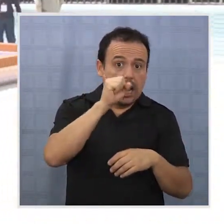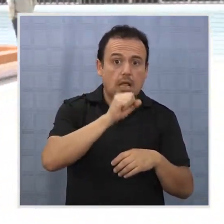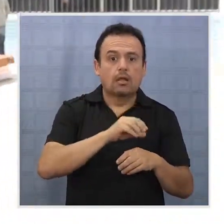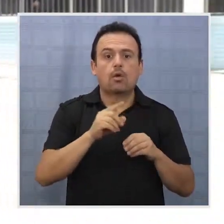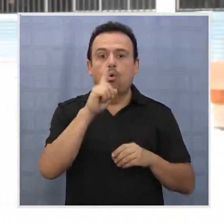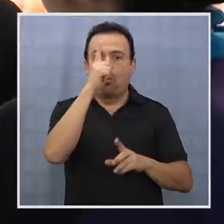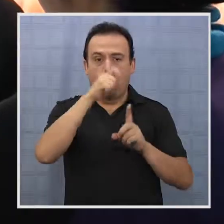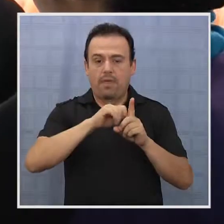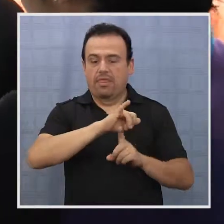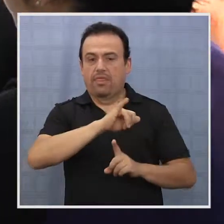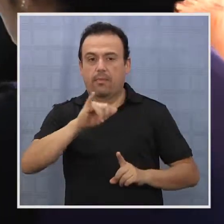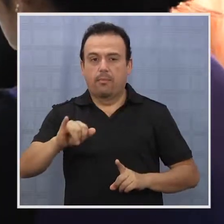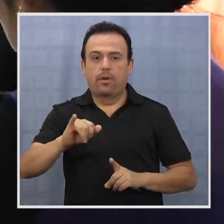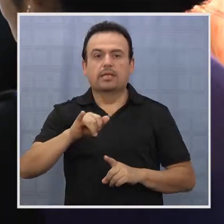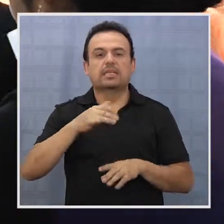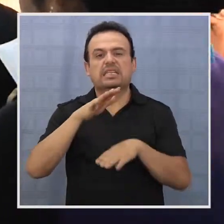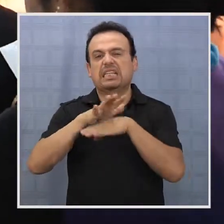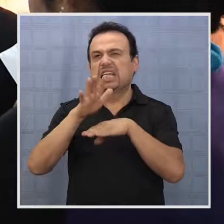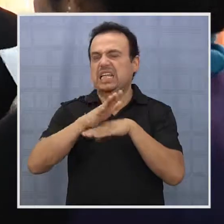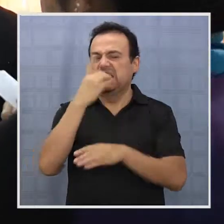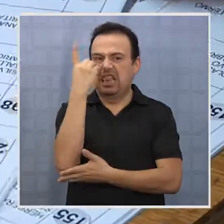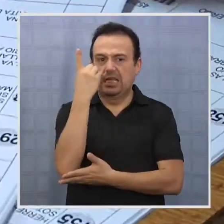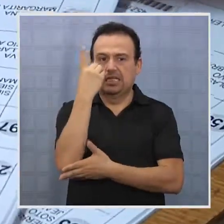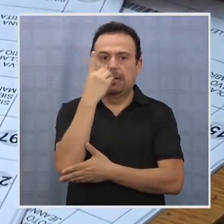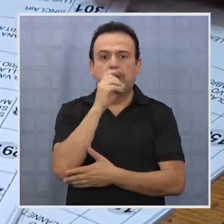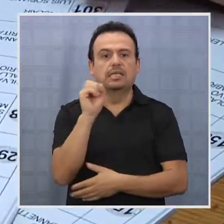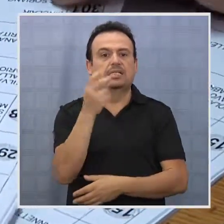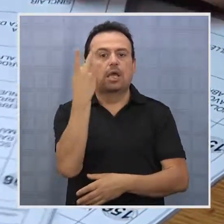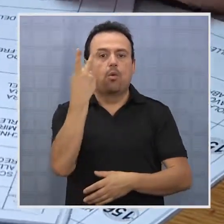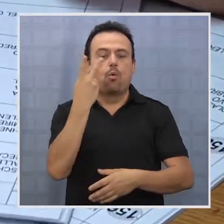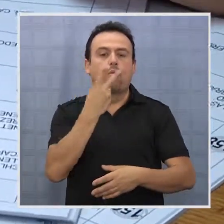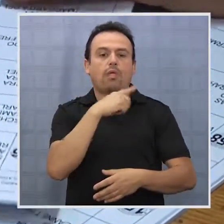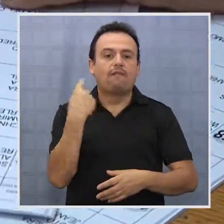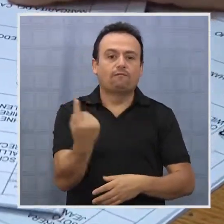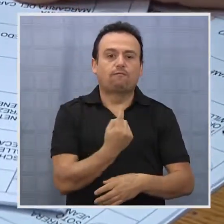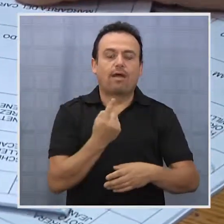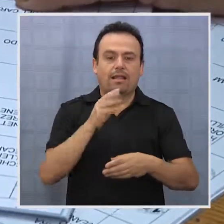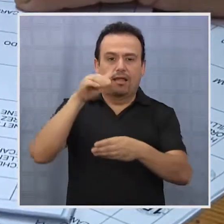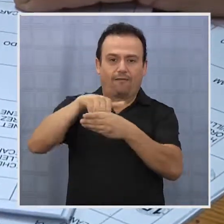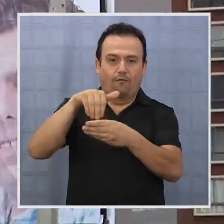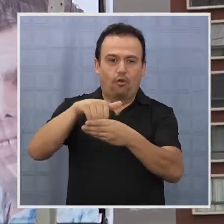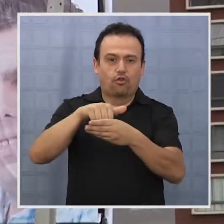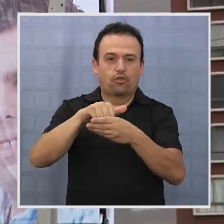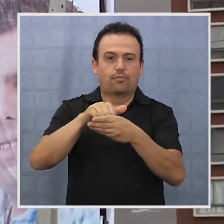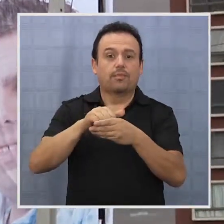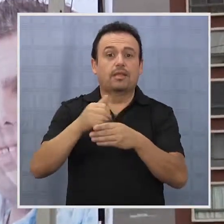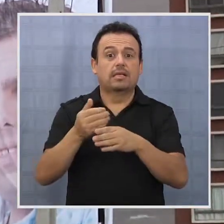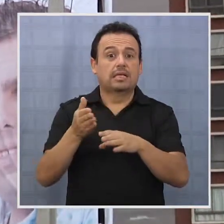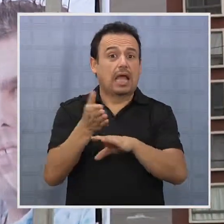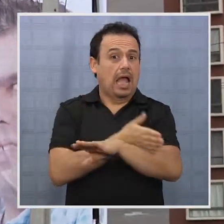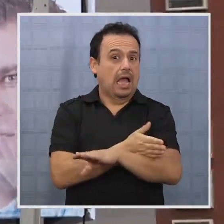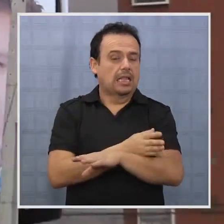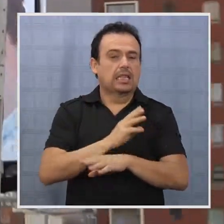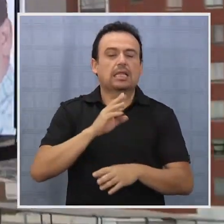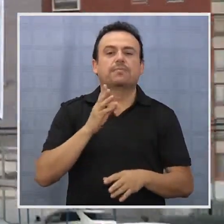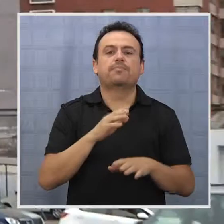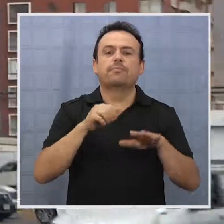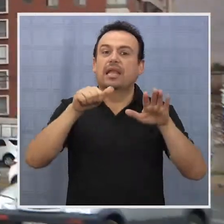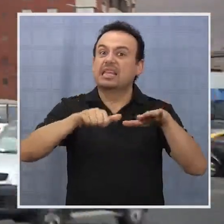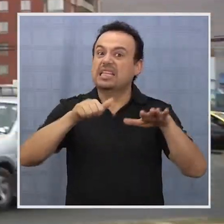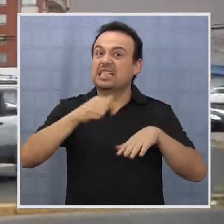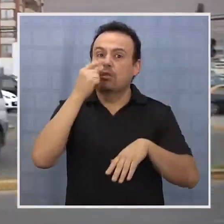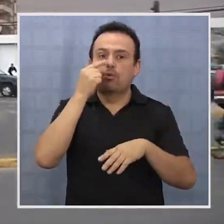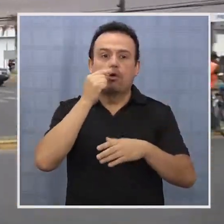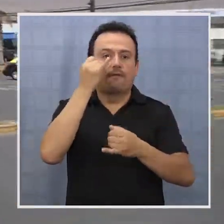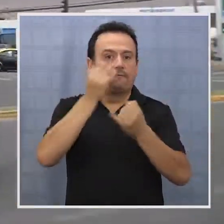después más o menos. La normativa electoral establece que la propaganda se inicia 30 días antes de los comicios. En este caso sería el 16